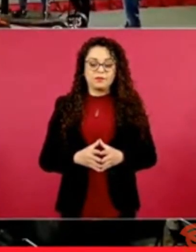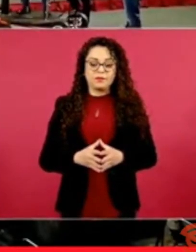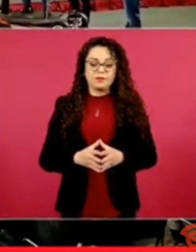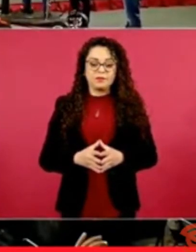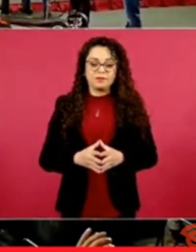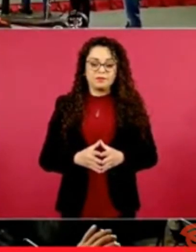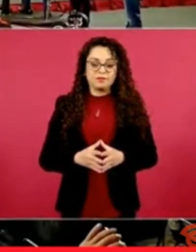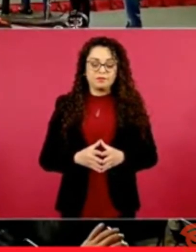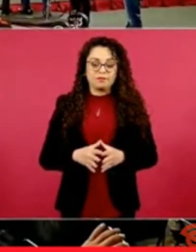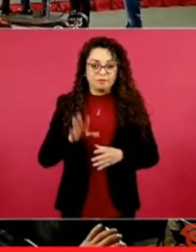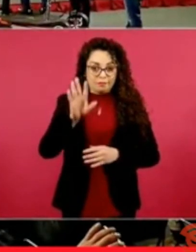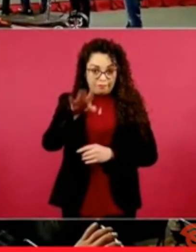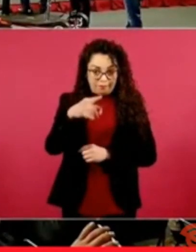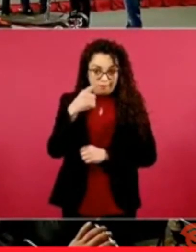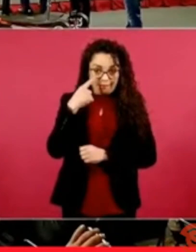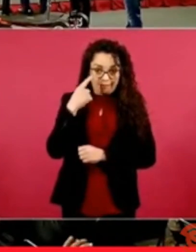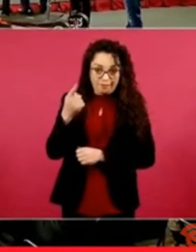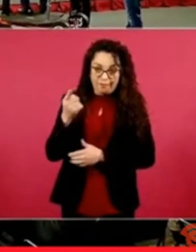están todos los notarios